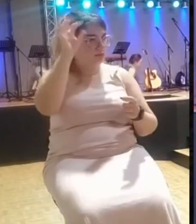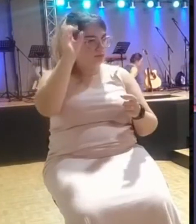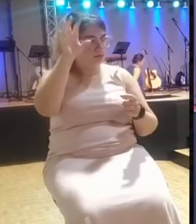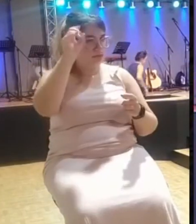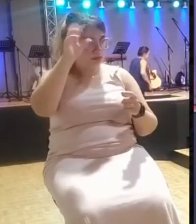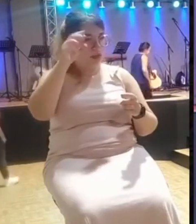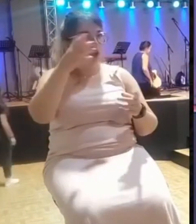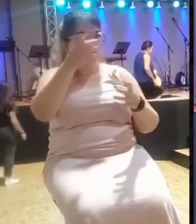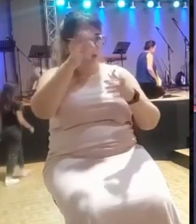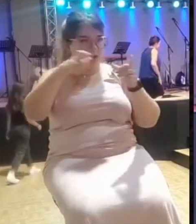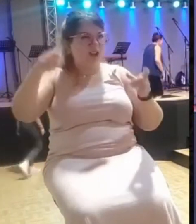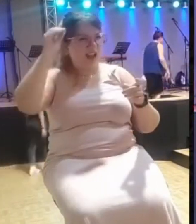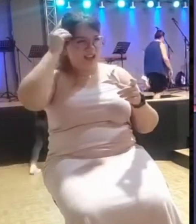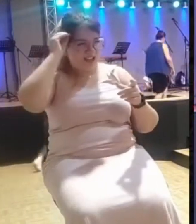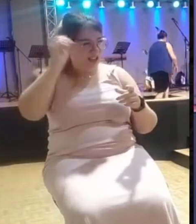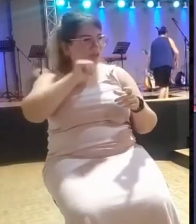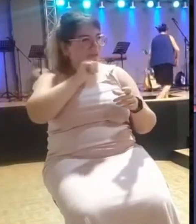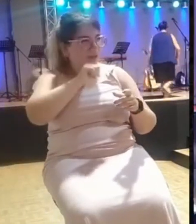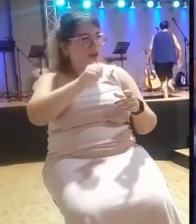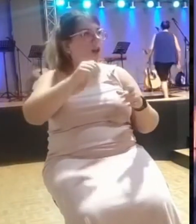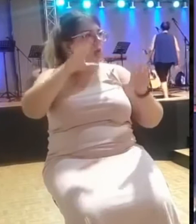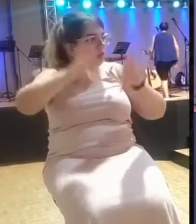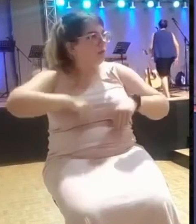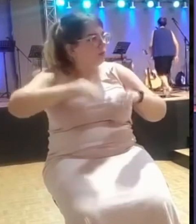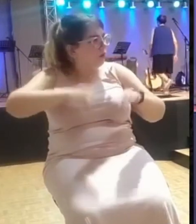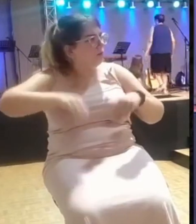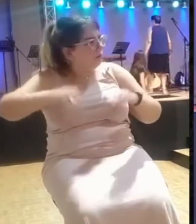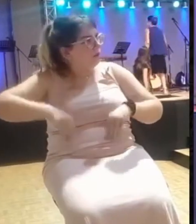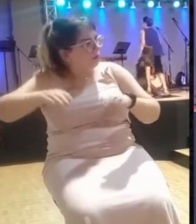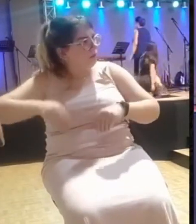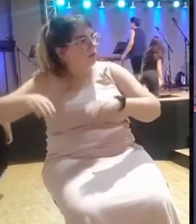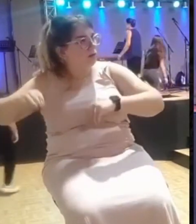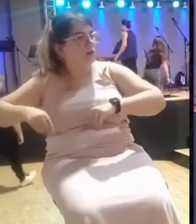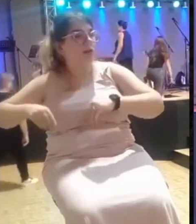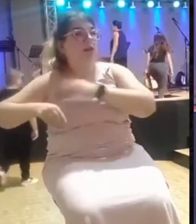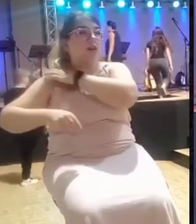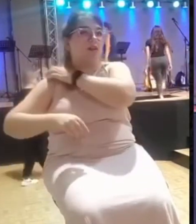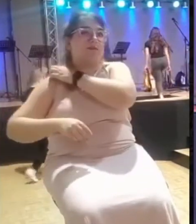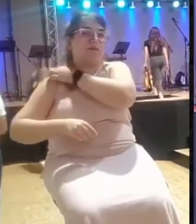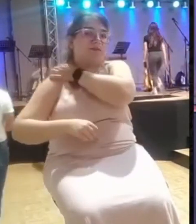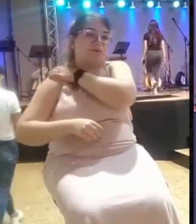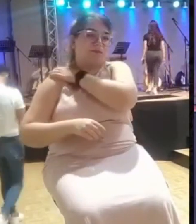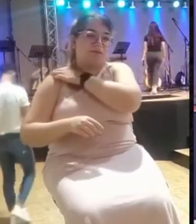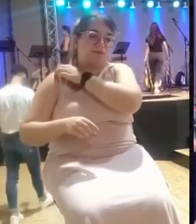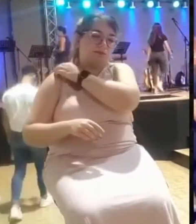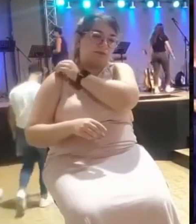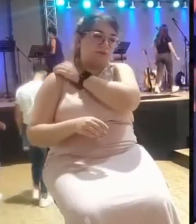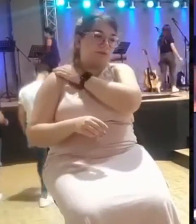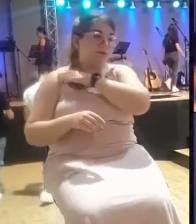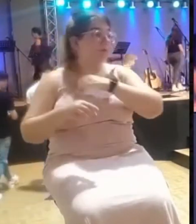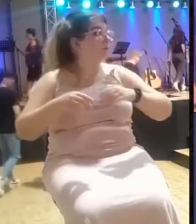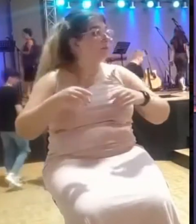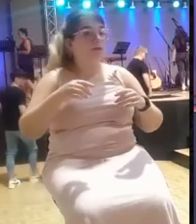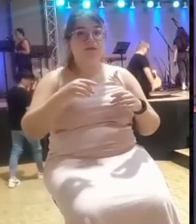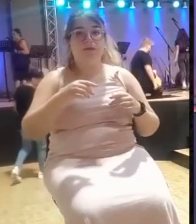convirtió gitanos por un tubo. Los gitanos que no quitan el Evangelio iban detrás de él y le dijeron, oye, escóndete,